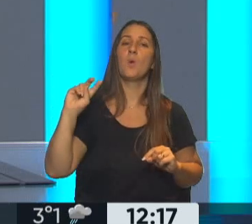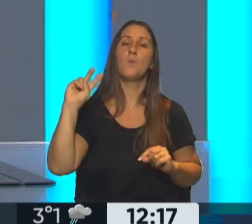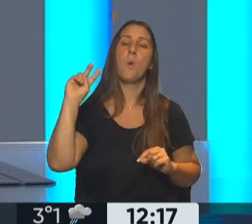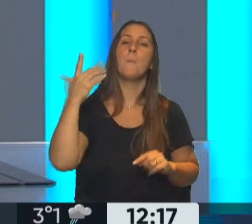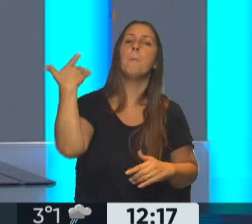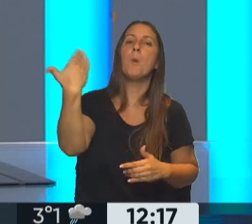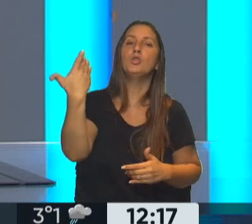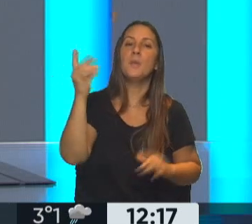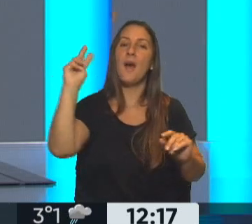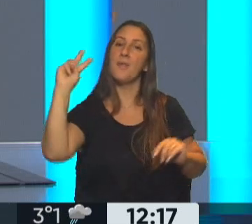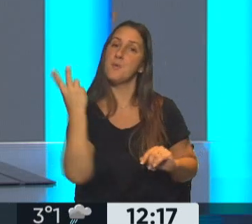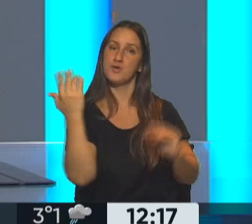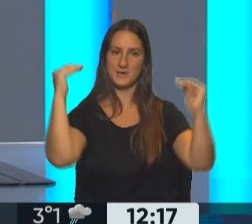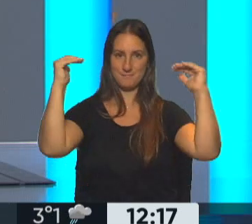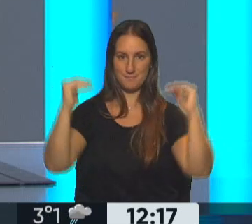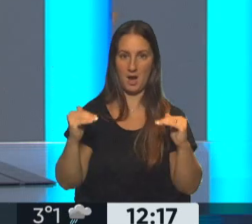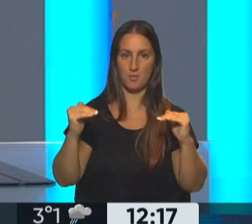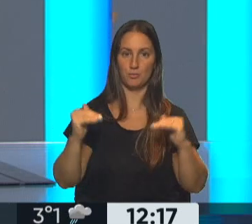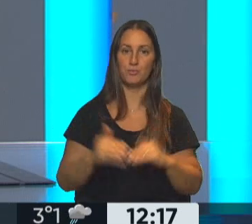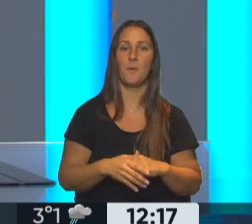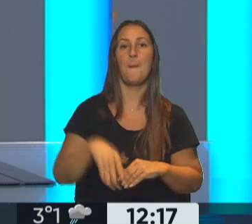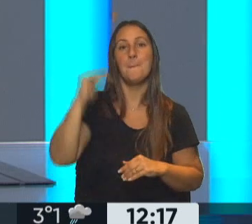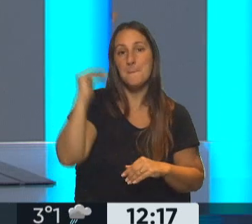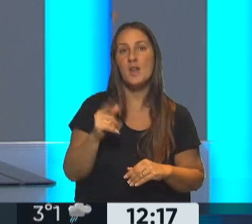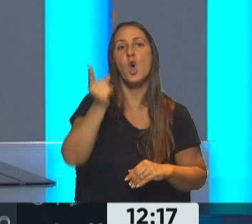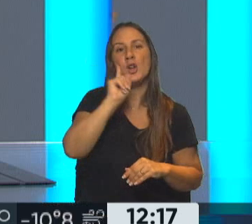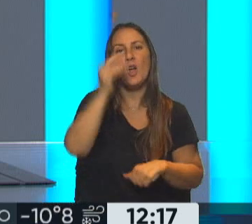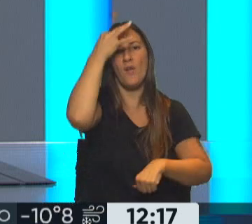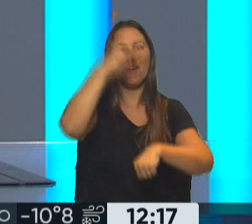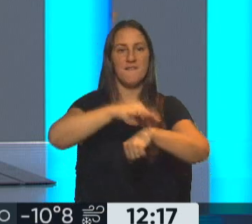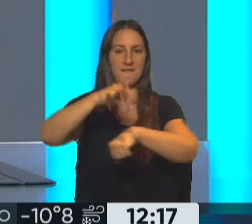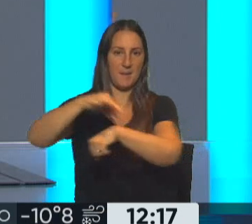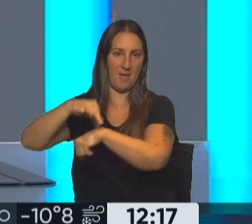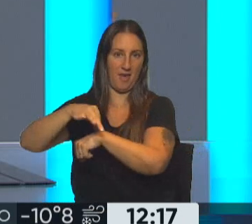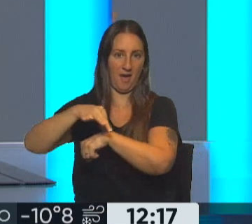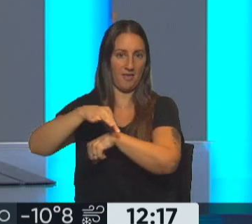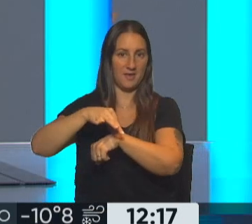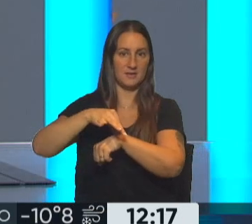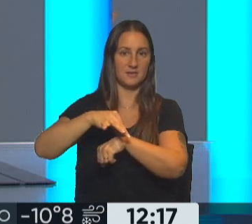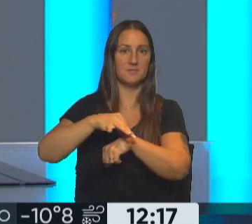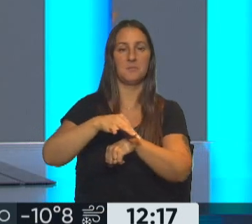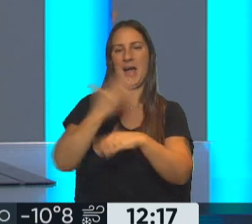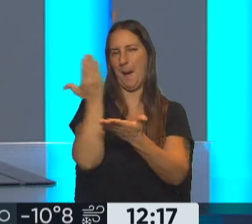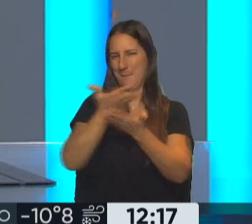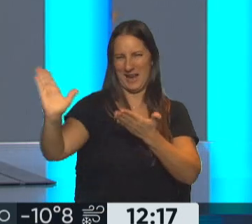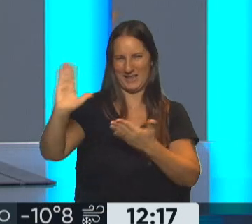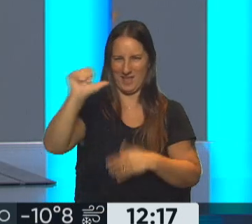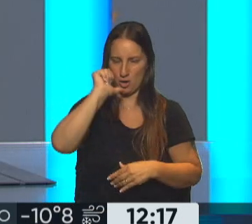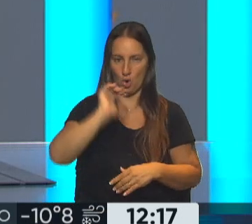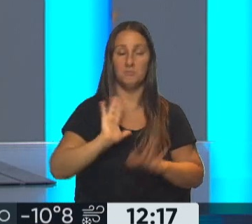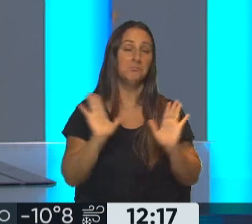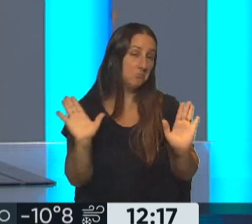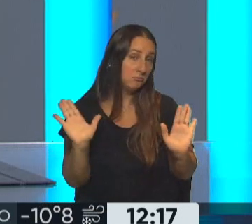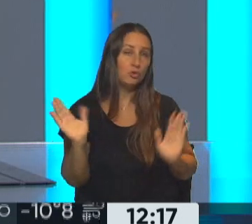y tenían menos riesgo de otras enfermedades que no tenían nada que ver con el alcohol. Bien, hasta ahí